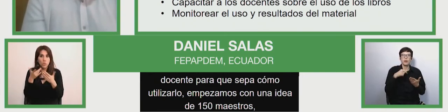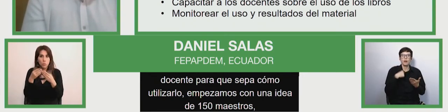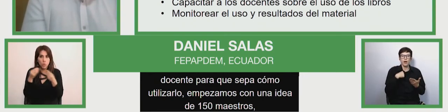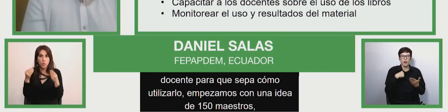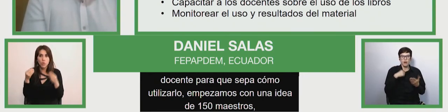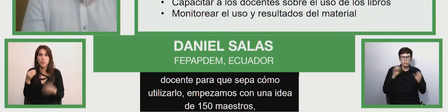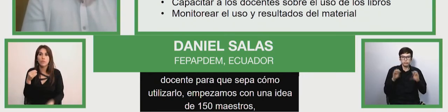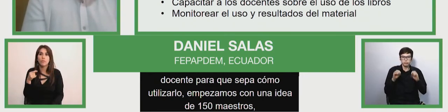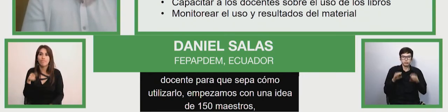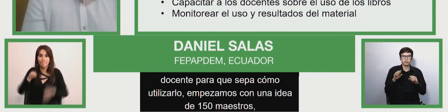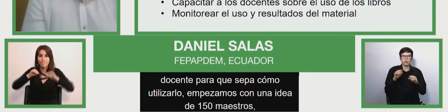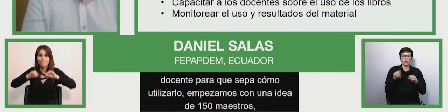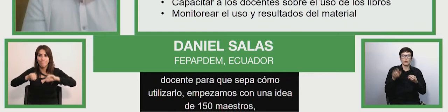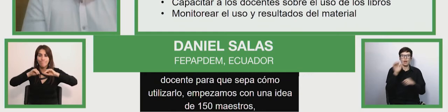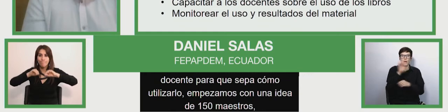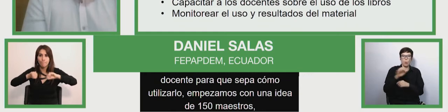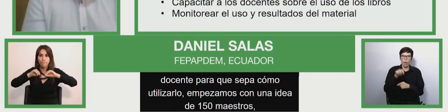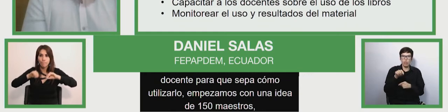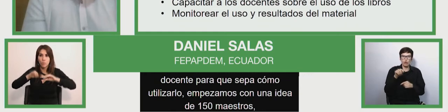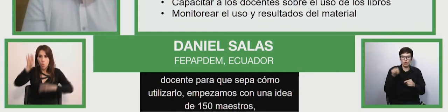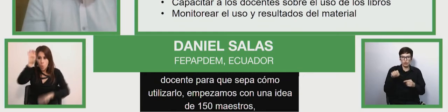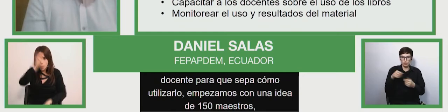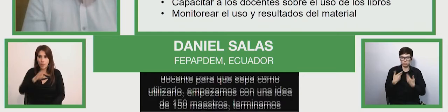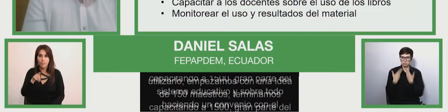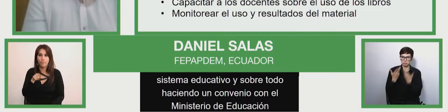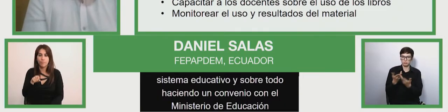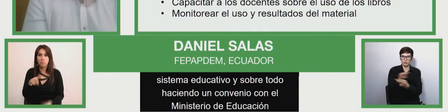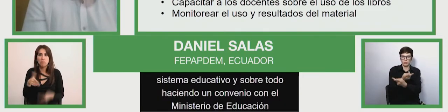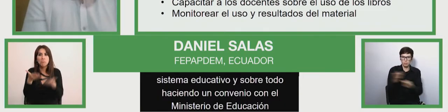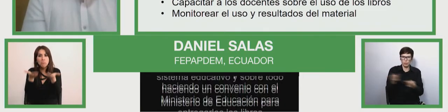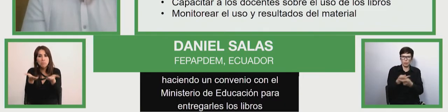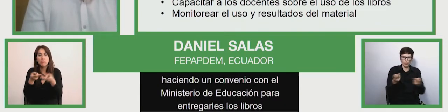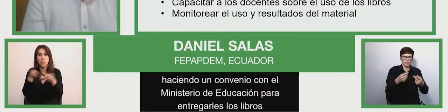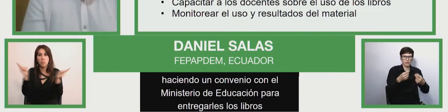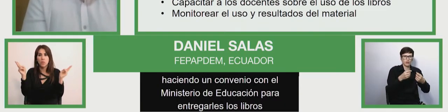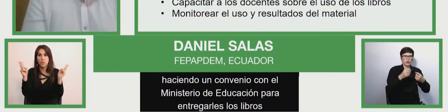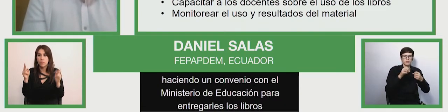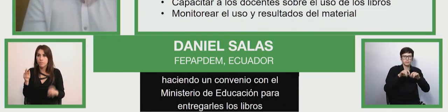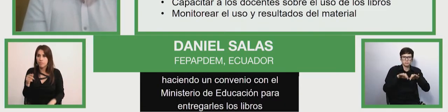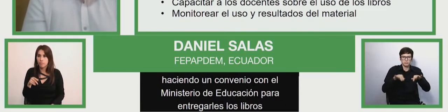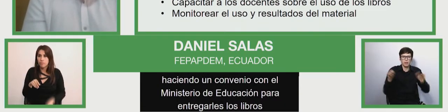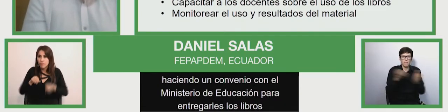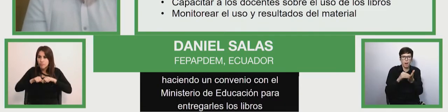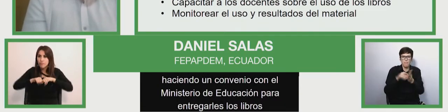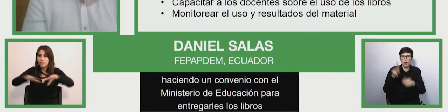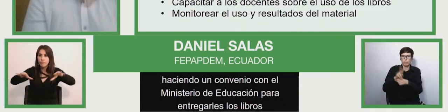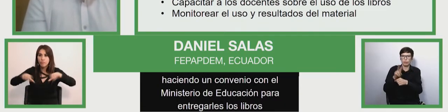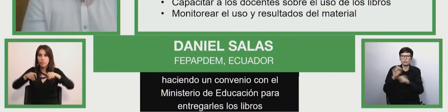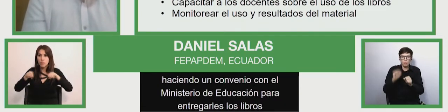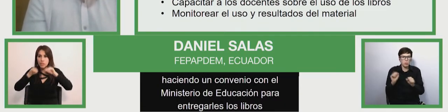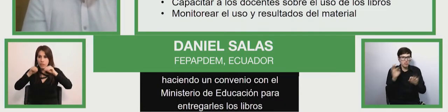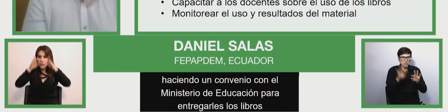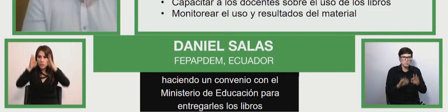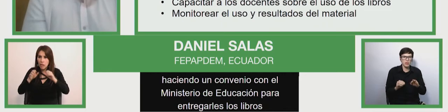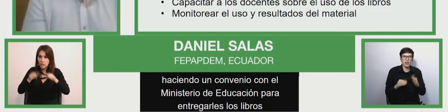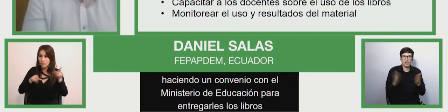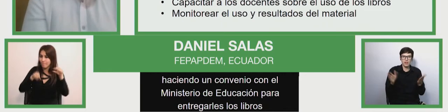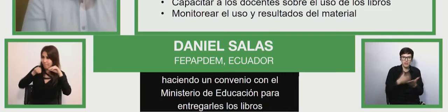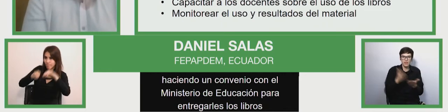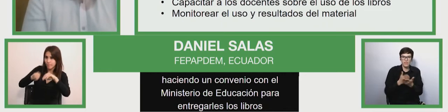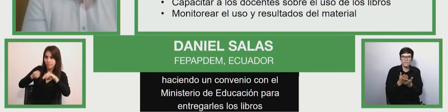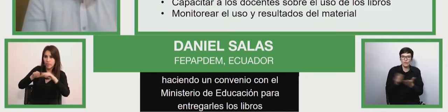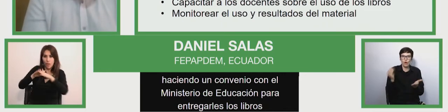para entregarles los libros para que ellos los puedan publicar, los puedan seguir replicando, puedan seguir capacitando a los docentes y de esta manera construir